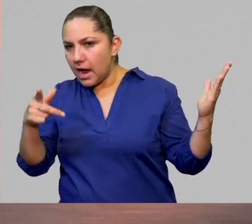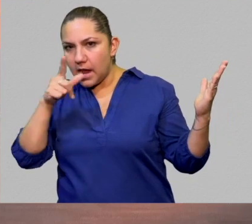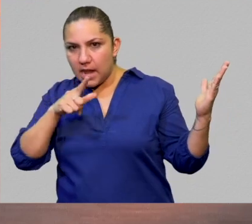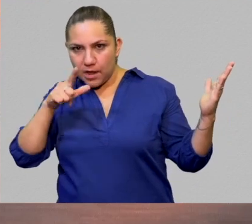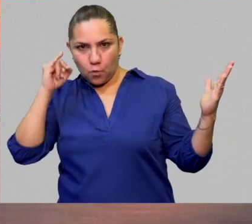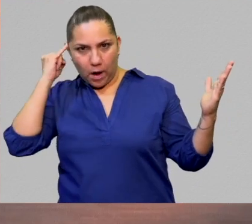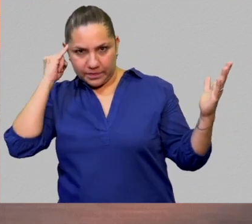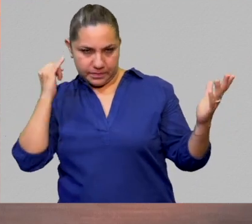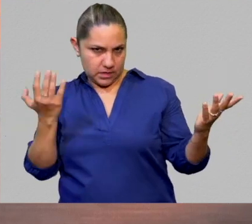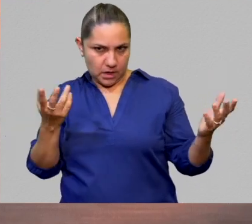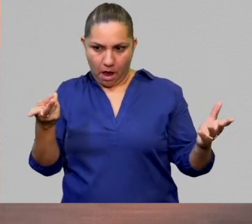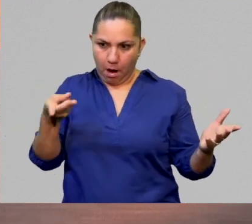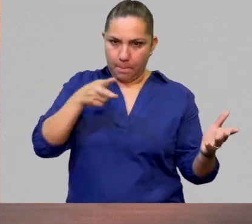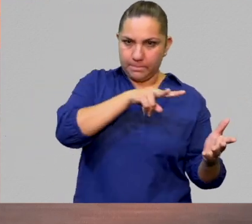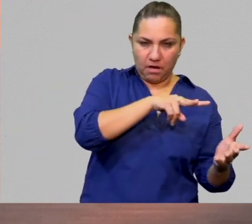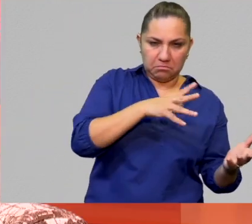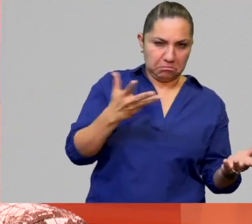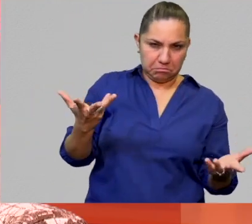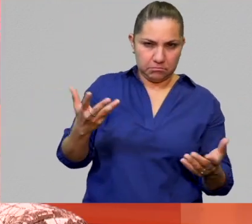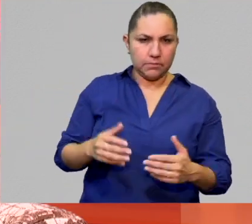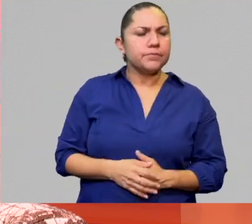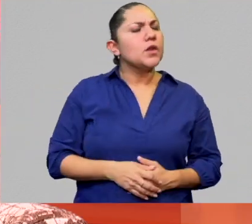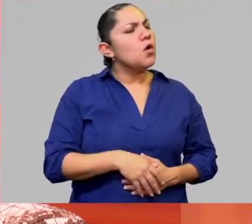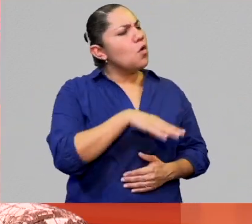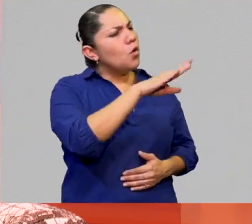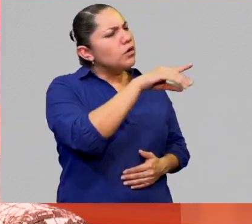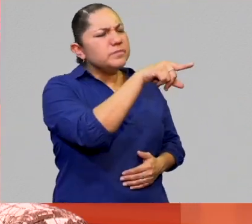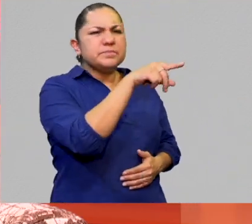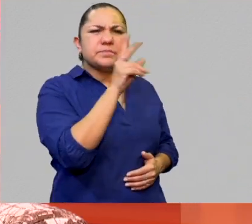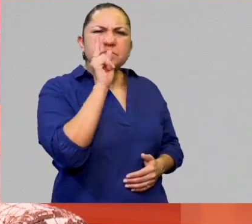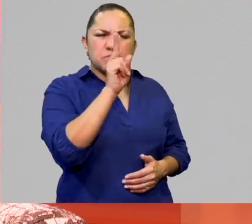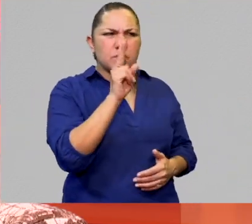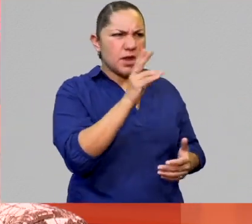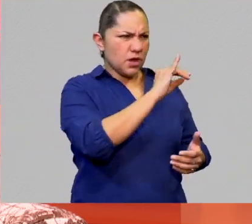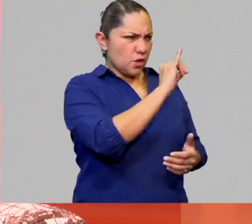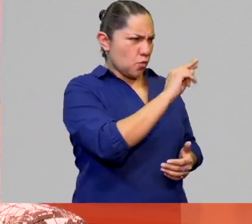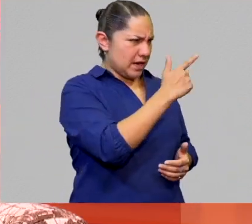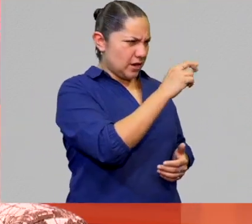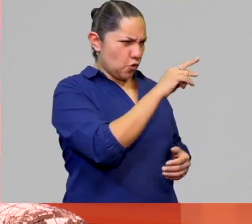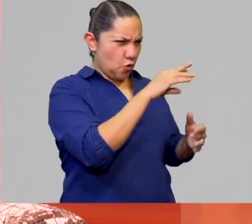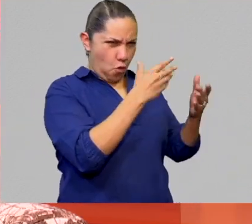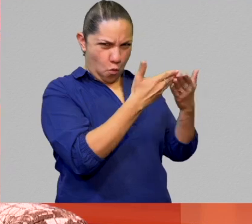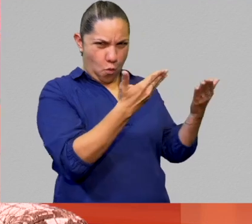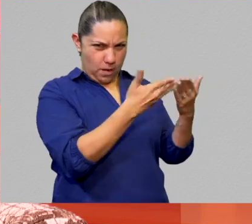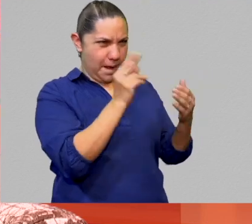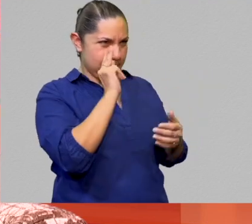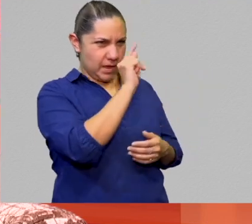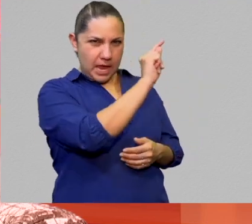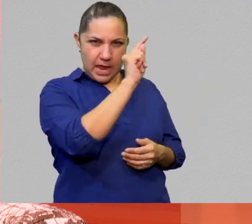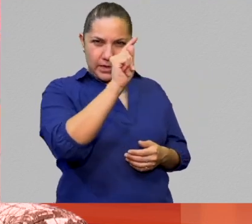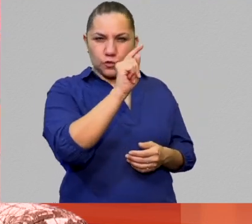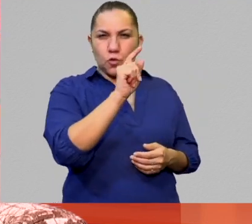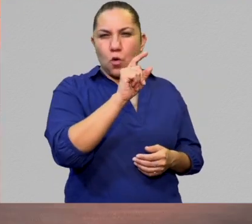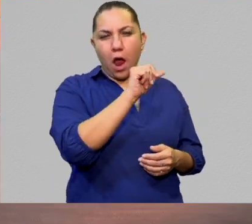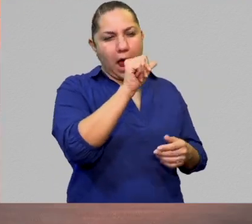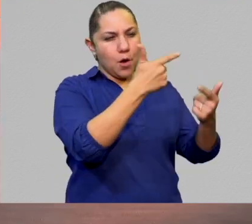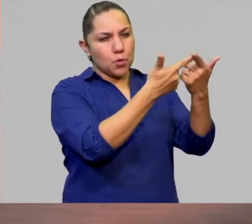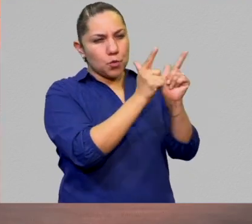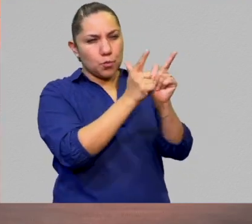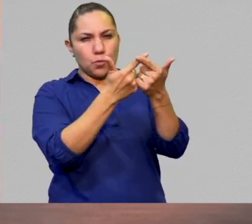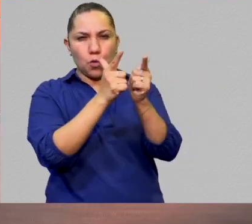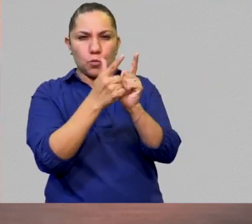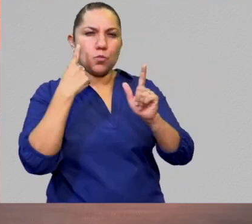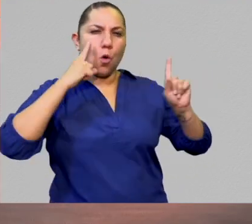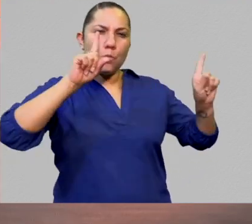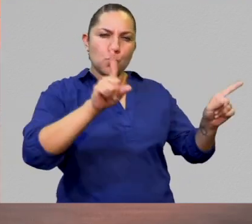Muchísimas gracias Juan Gregorio. Juan Mario, ¿qué cualidades has notado en estos grupos musicales que están tomando mucho de las lenguas